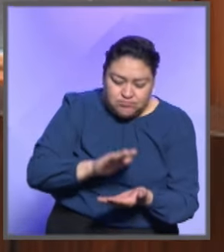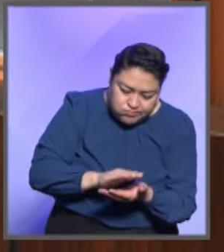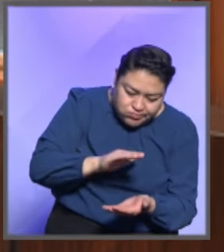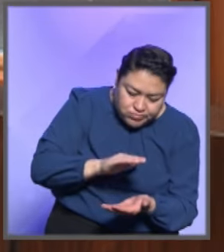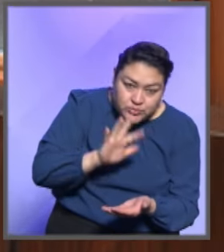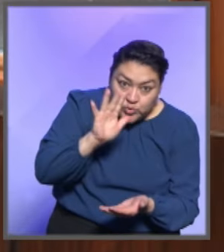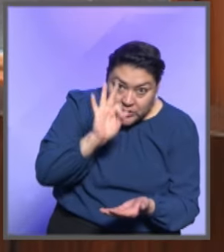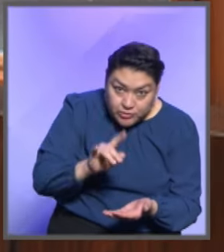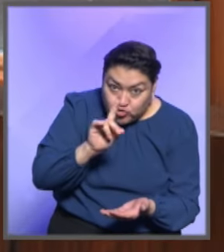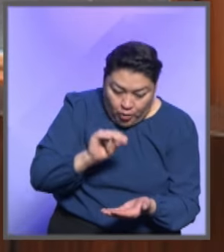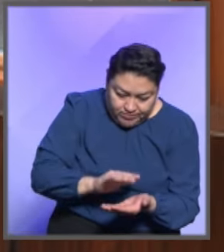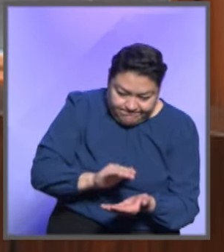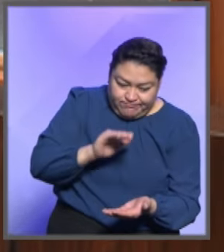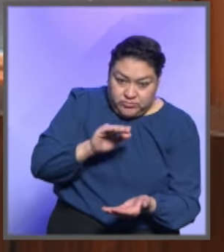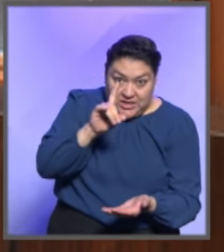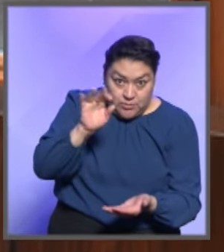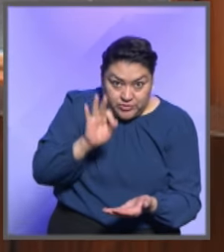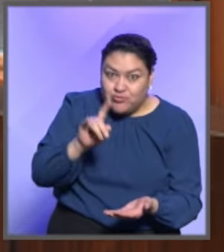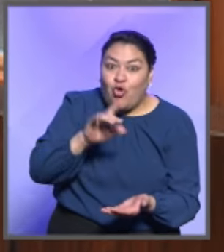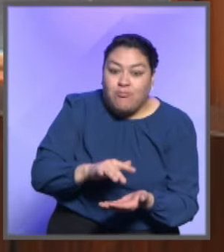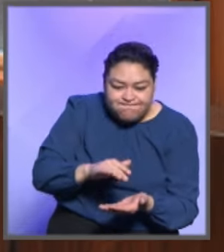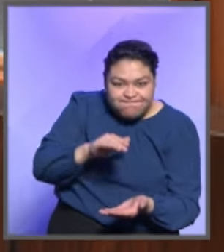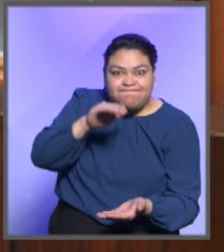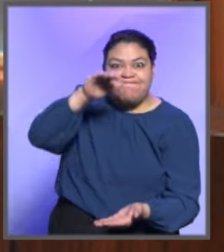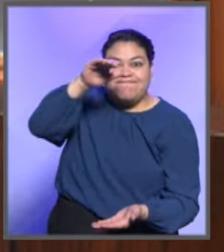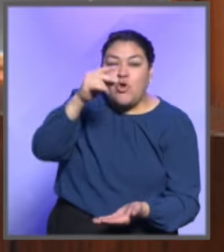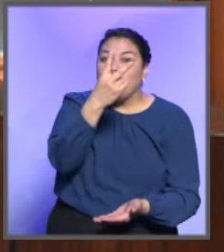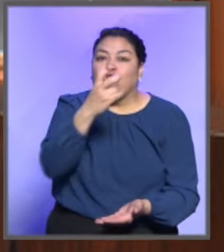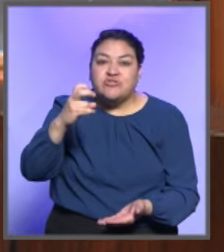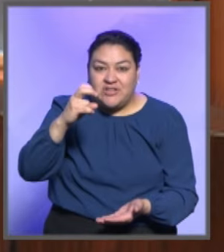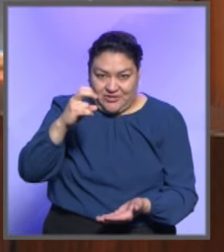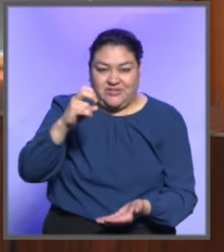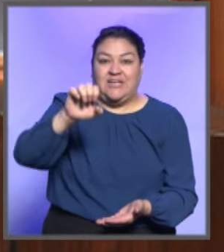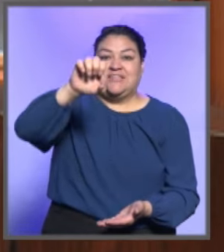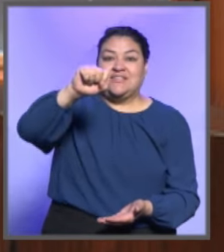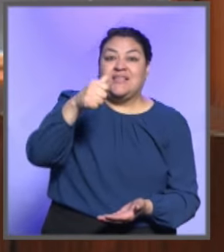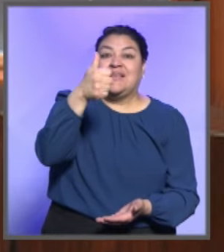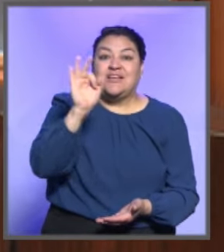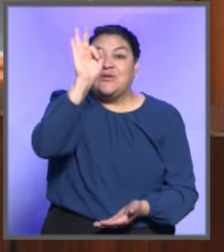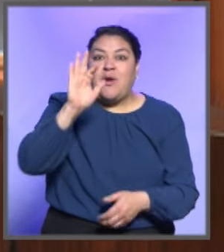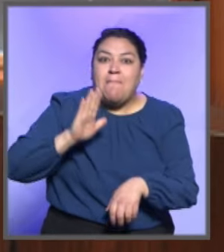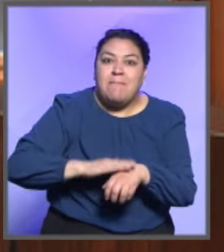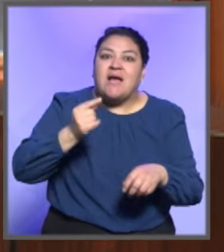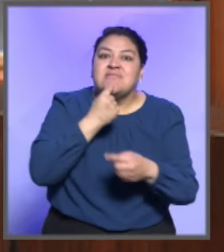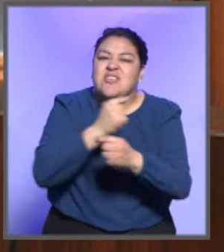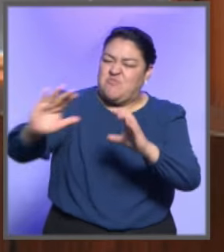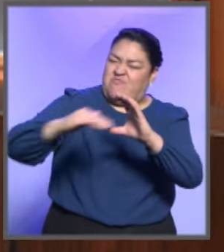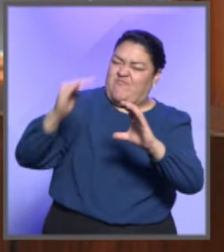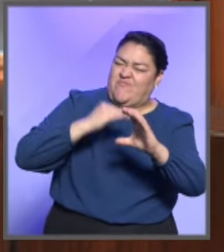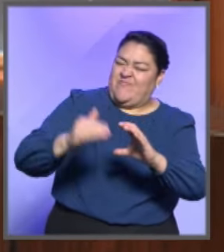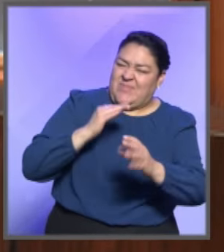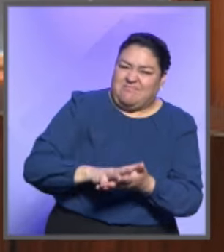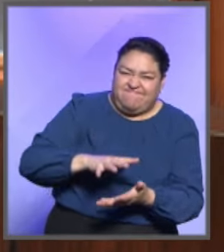fue el 50 por ciento más del año pasado, no fue el 100 por ciento más, fue el 266 por ciento de